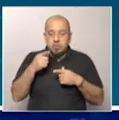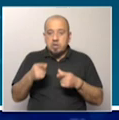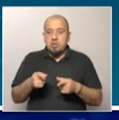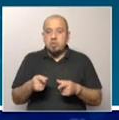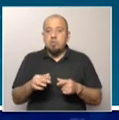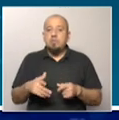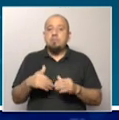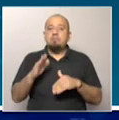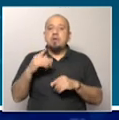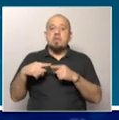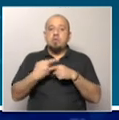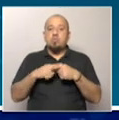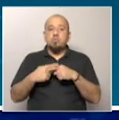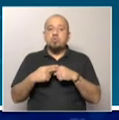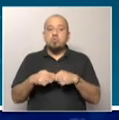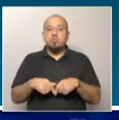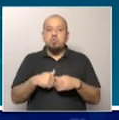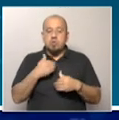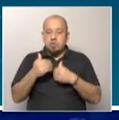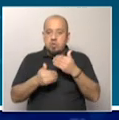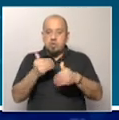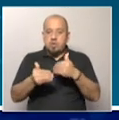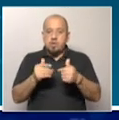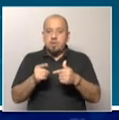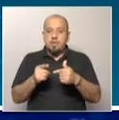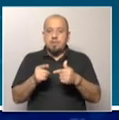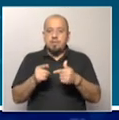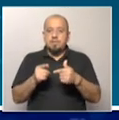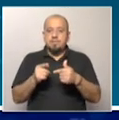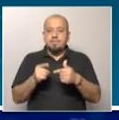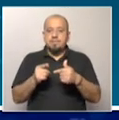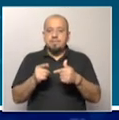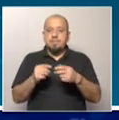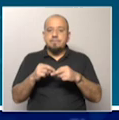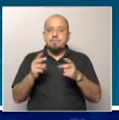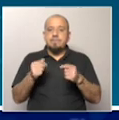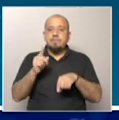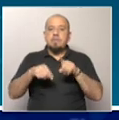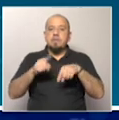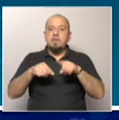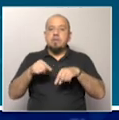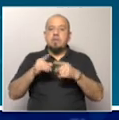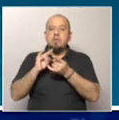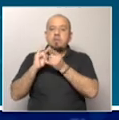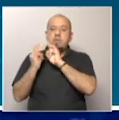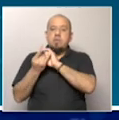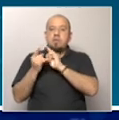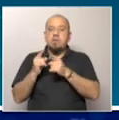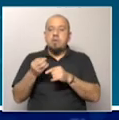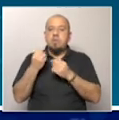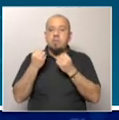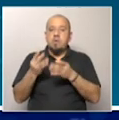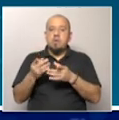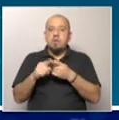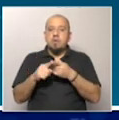dentro del proceso de análisis y trámite parlamentario porque,